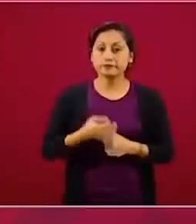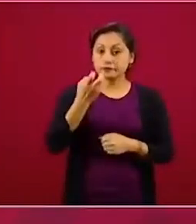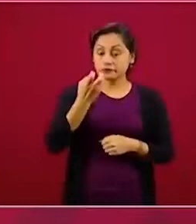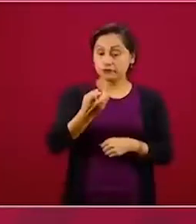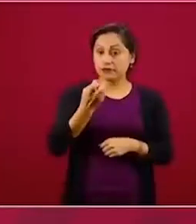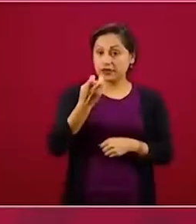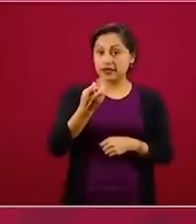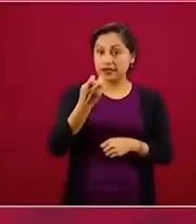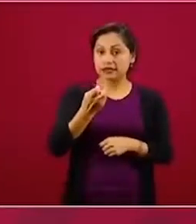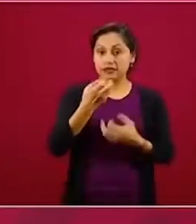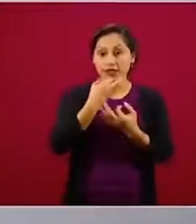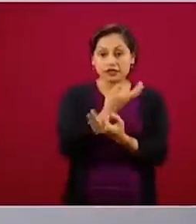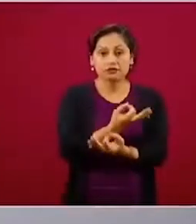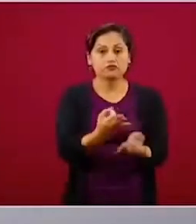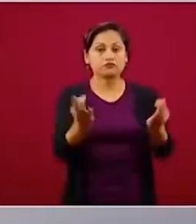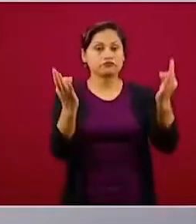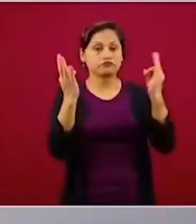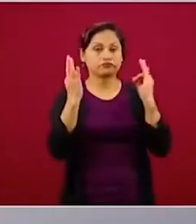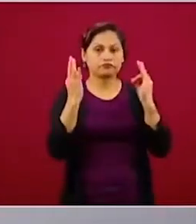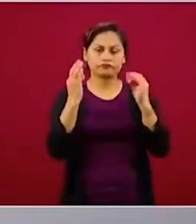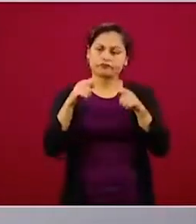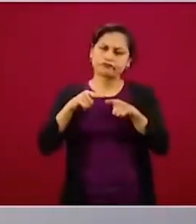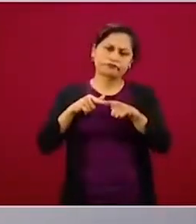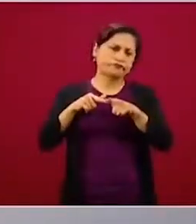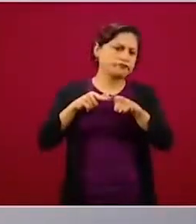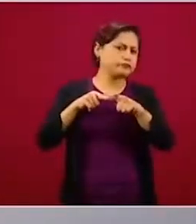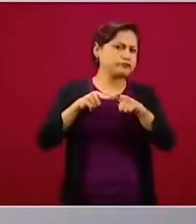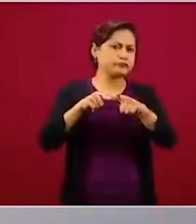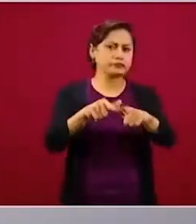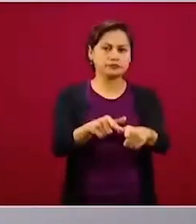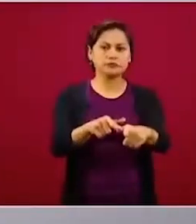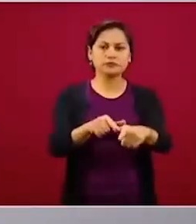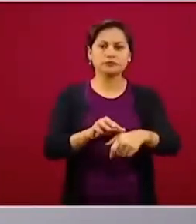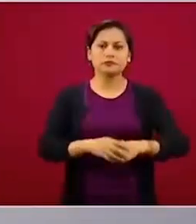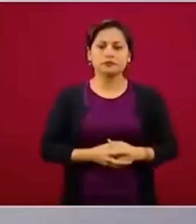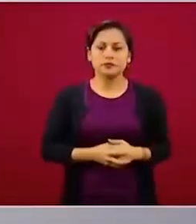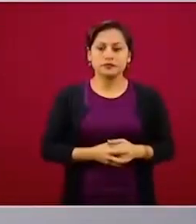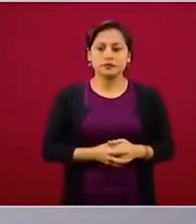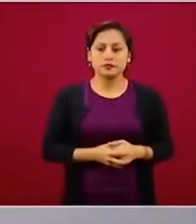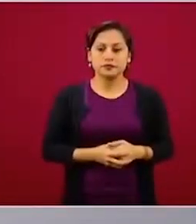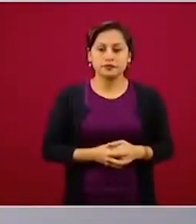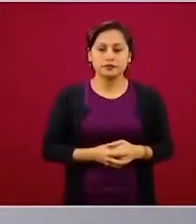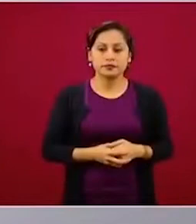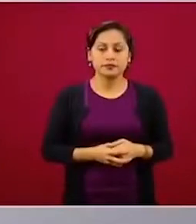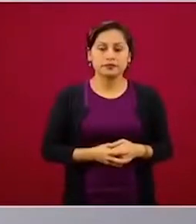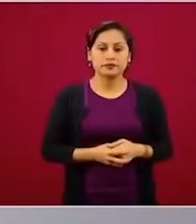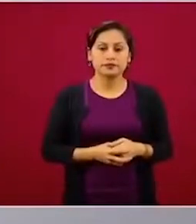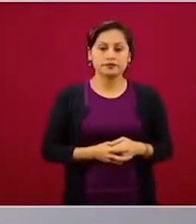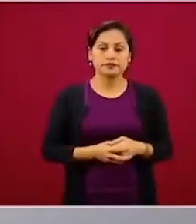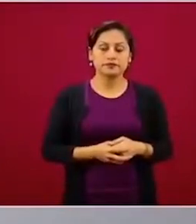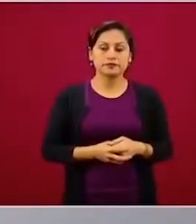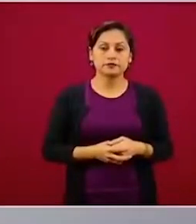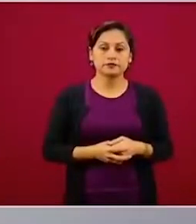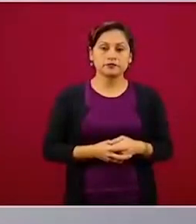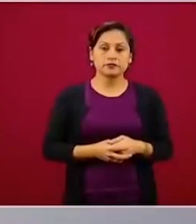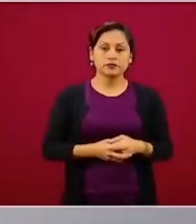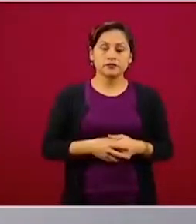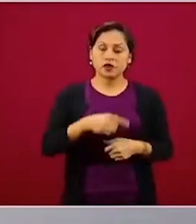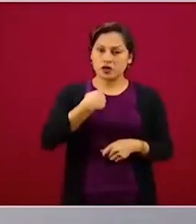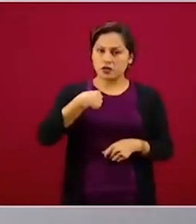permanente que vamos a sostener